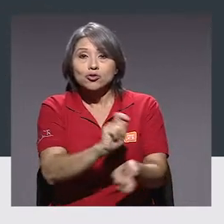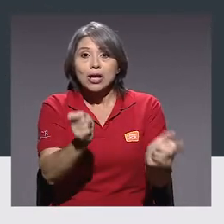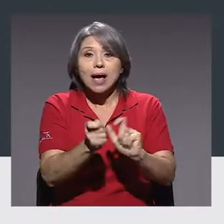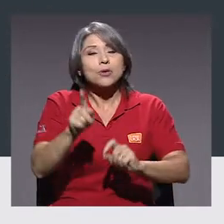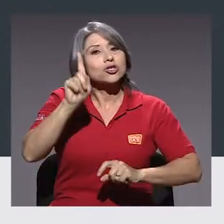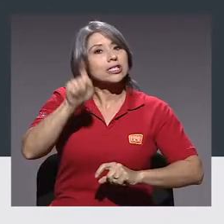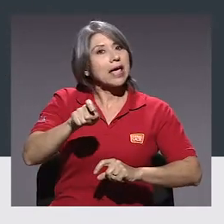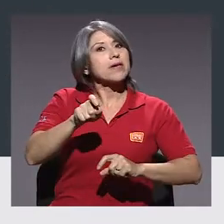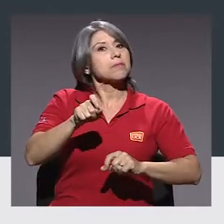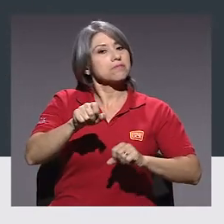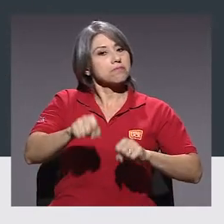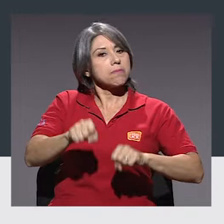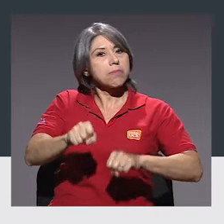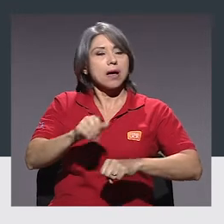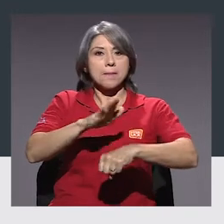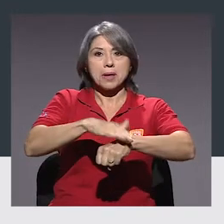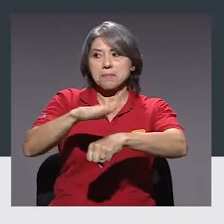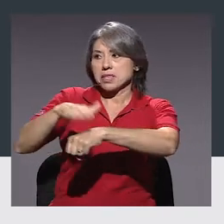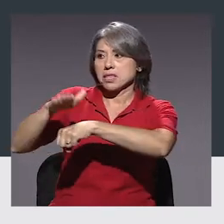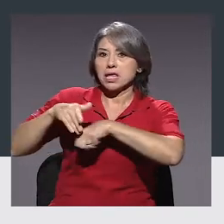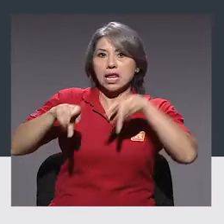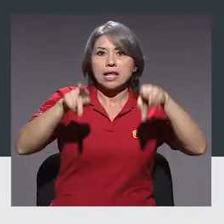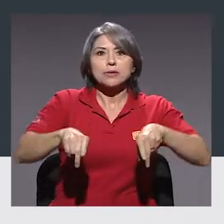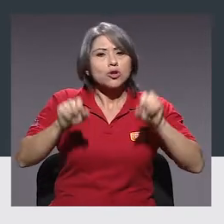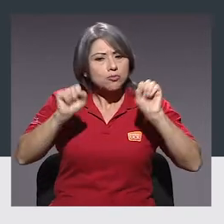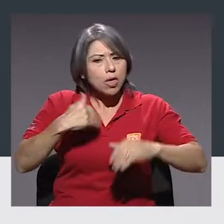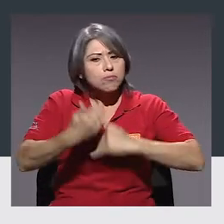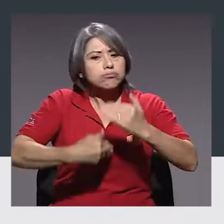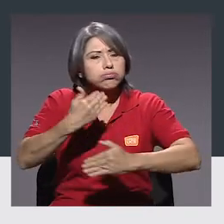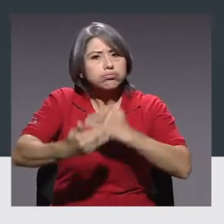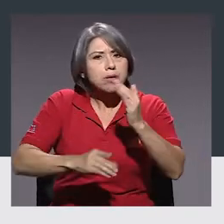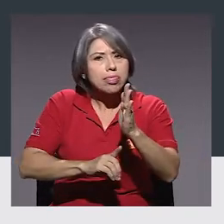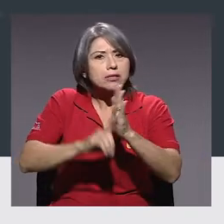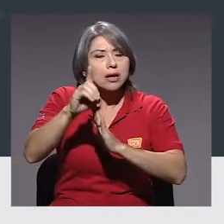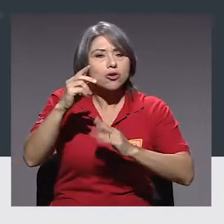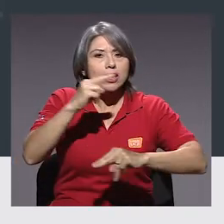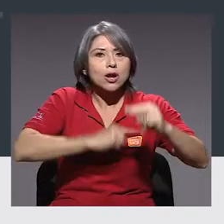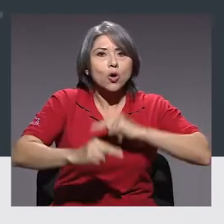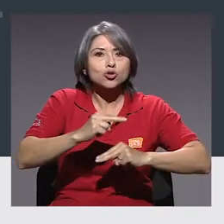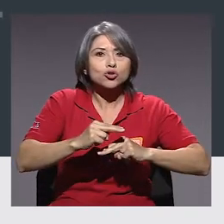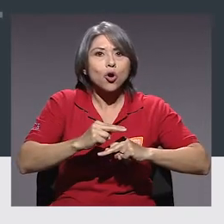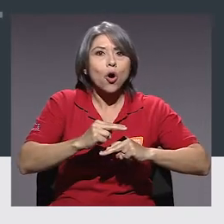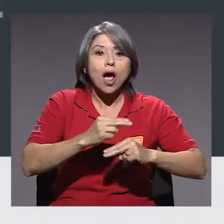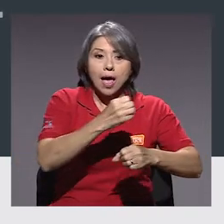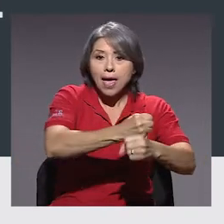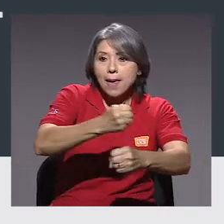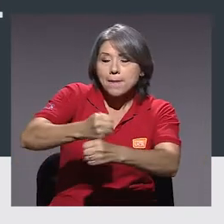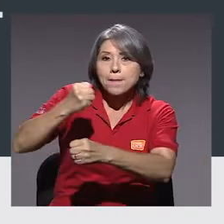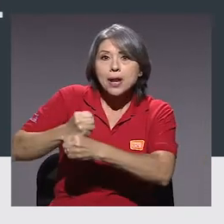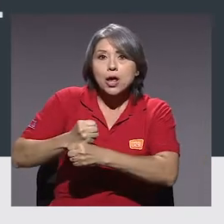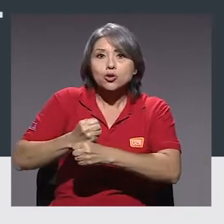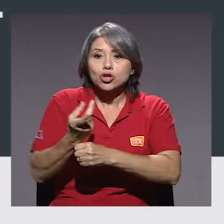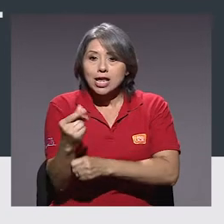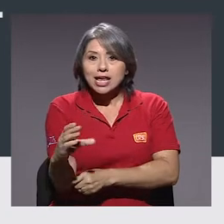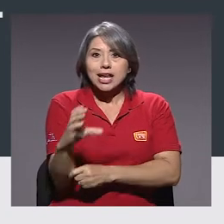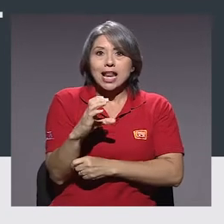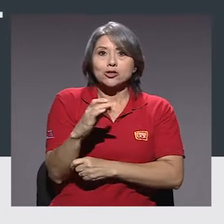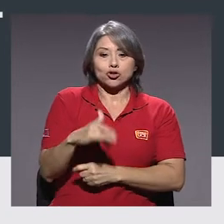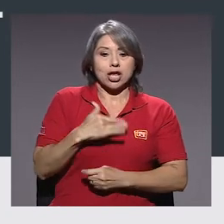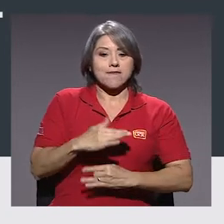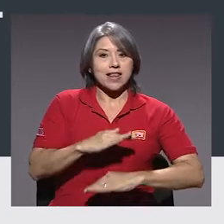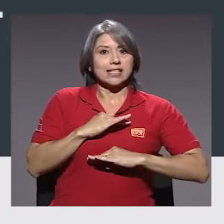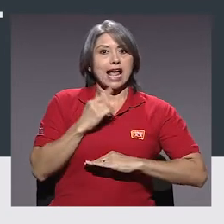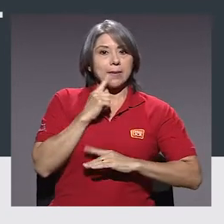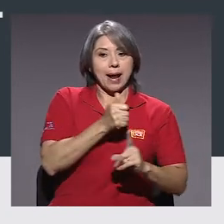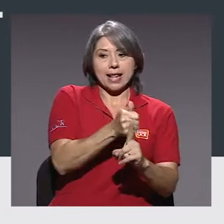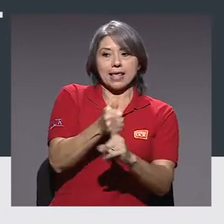Estos cambios deben ser capaces de permitir a las personas desarrollar su idea de negocio y generar empleos, ingresos y bienestar para sí mismas